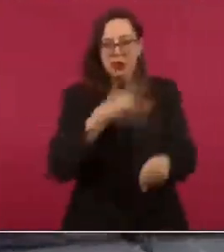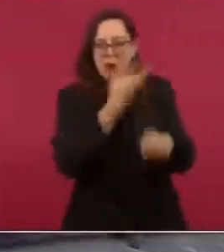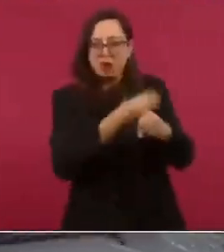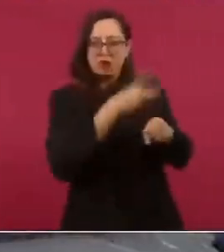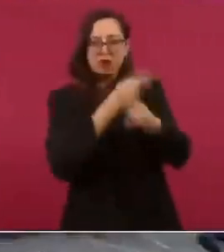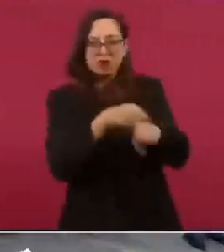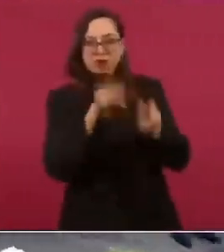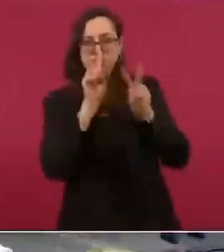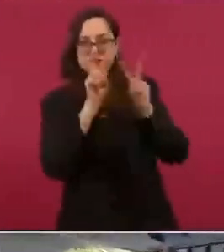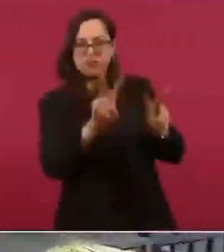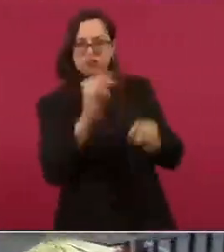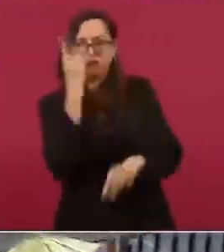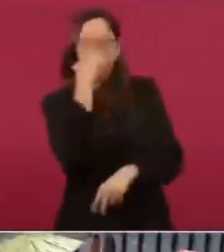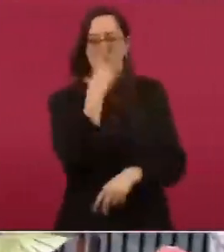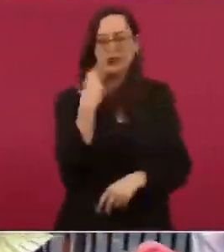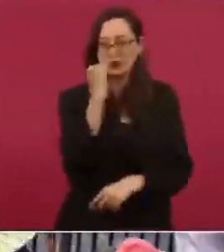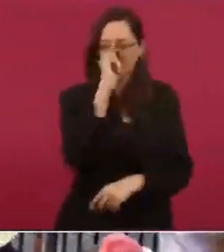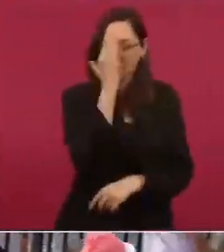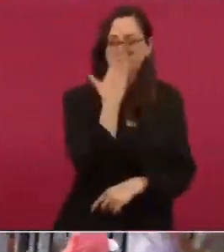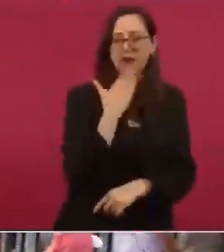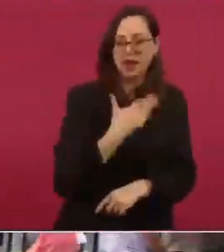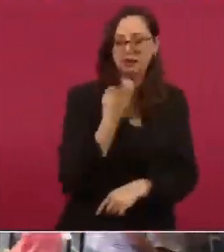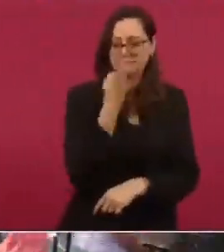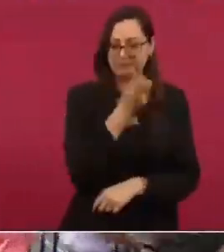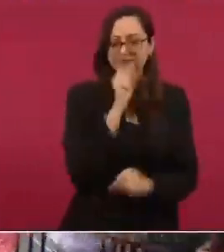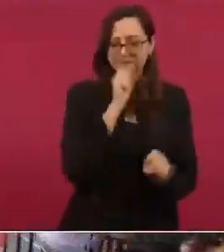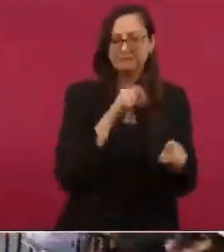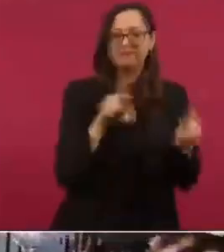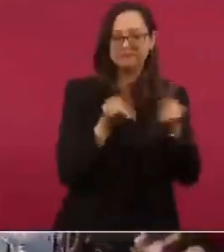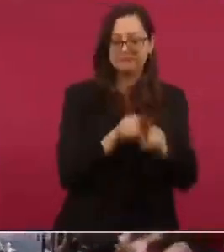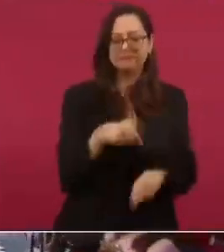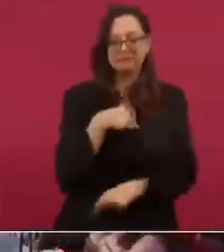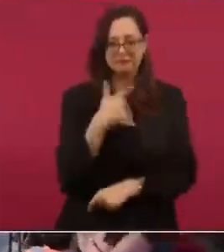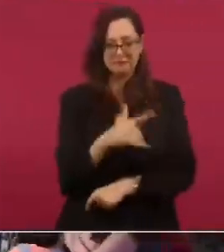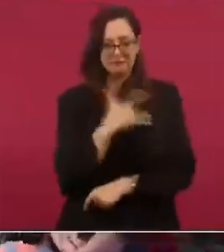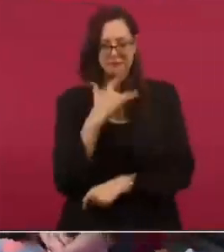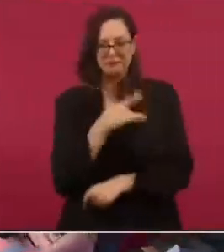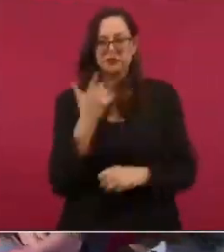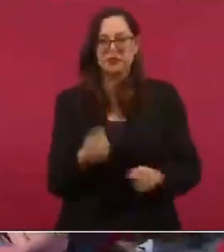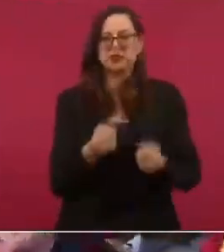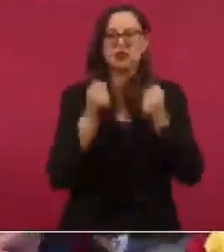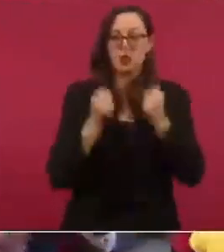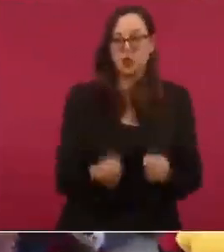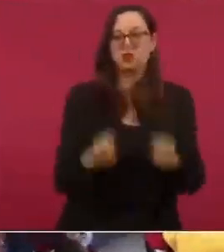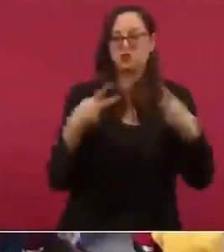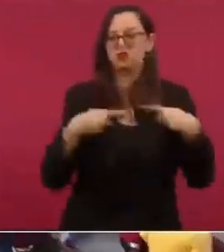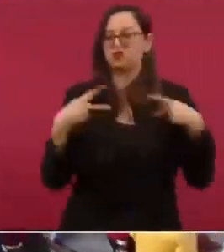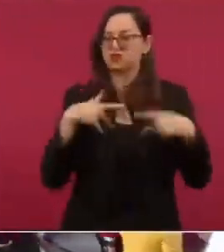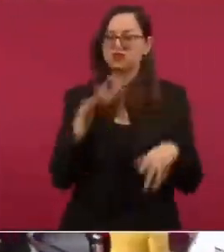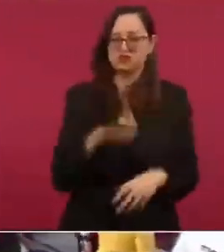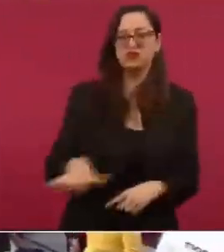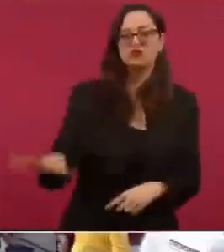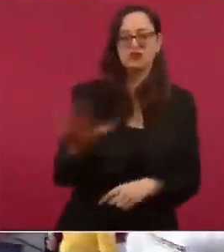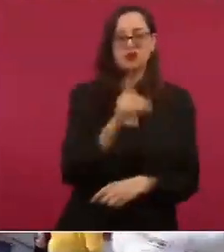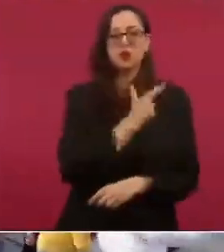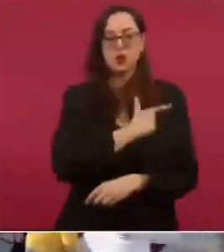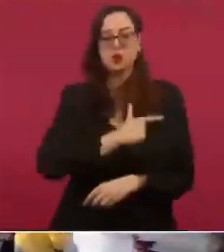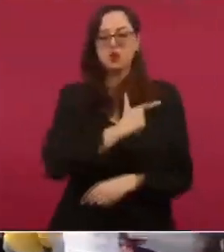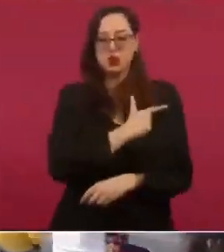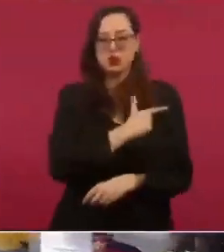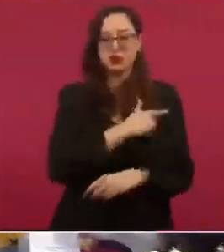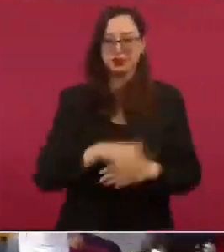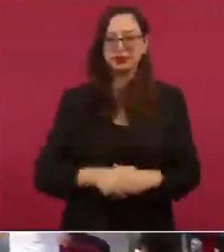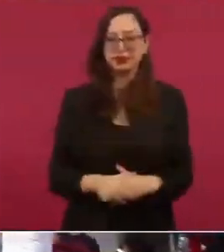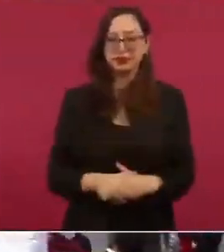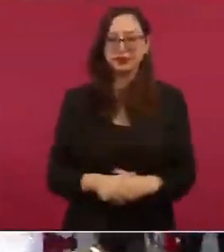con una buena arquitectura estoy seguro que le va a gustar mucho a la gente este puente